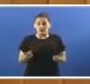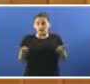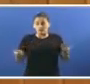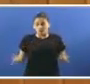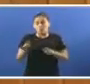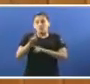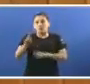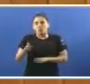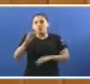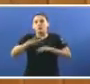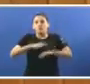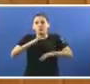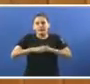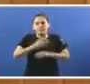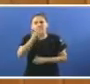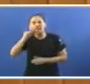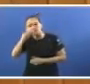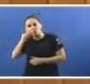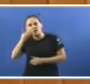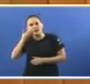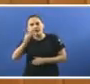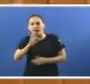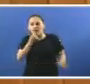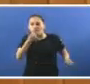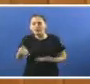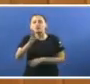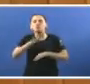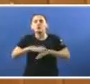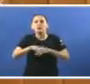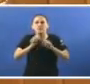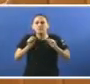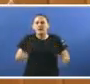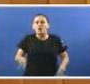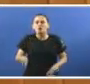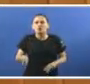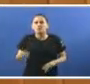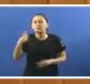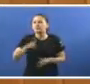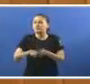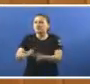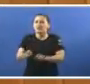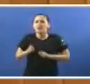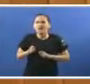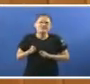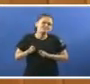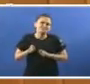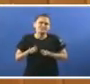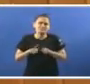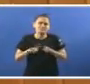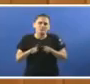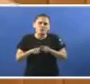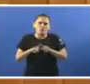polo tanto, de que presumen vostedes con estes datos E o que o peor é que nos dan realmente, nos resultan